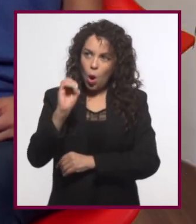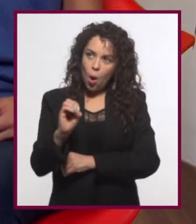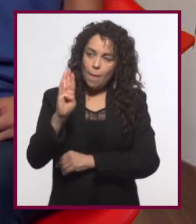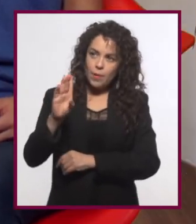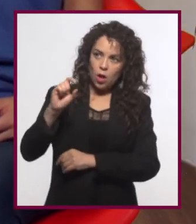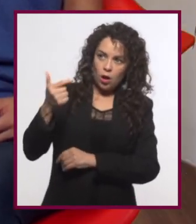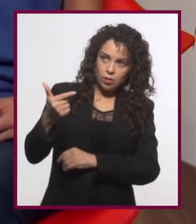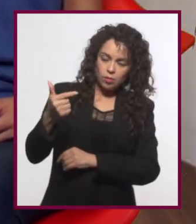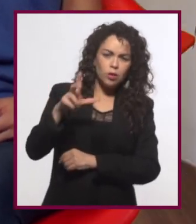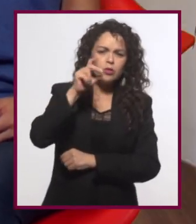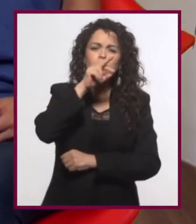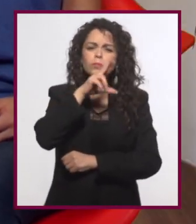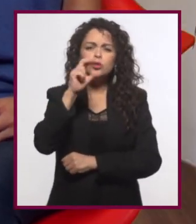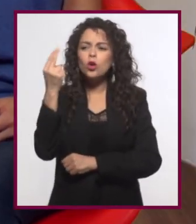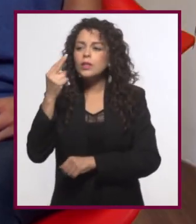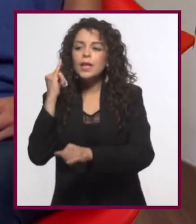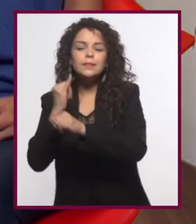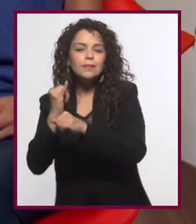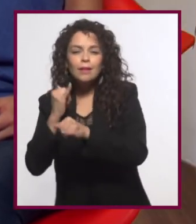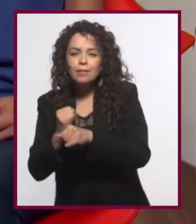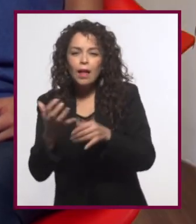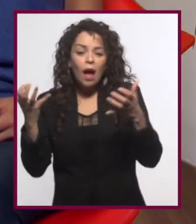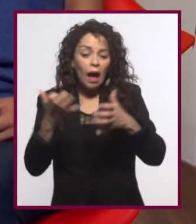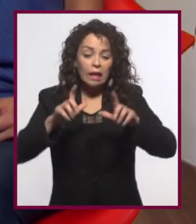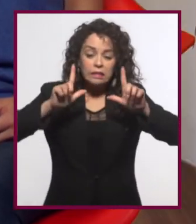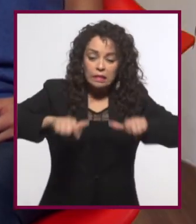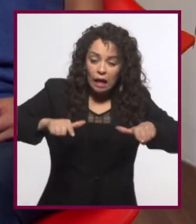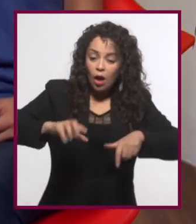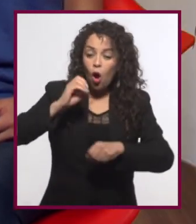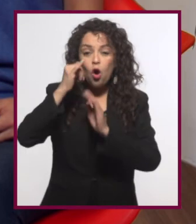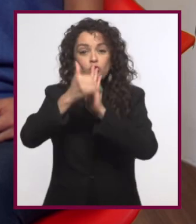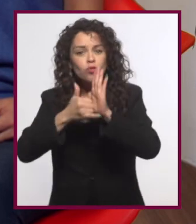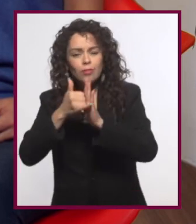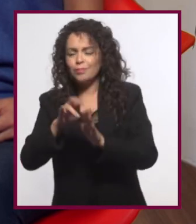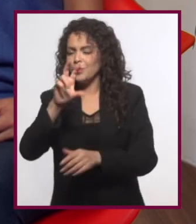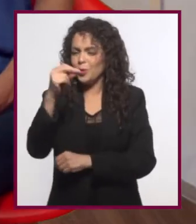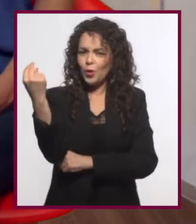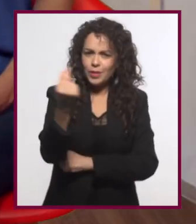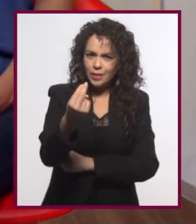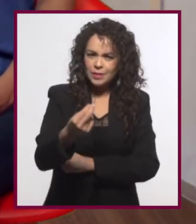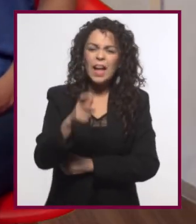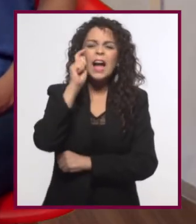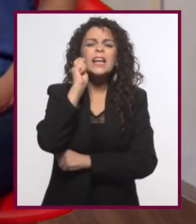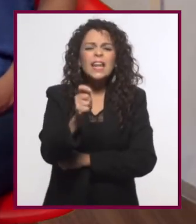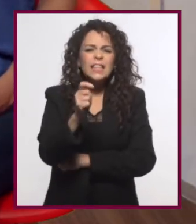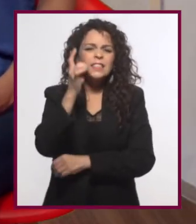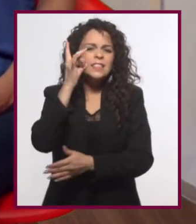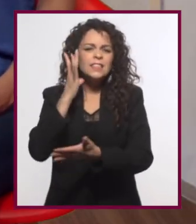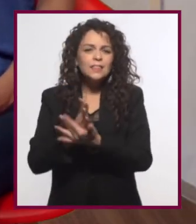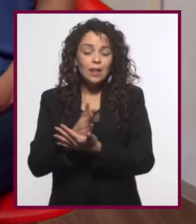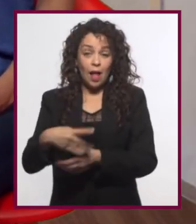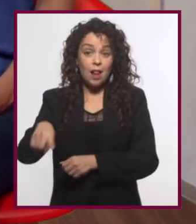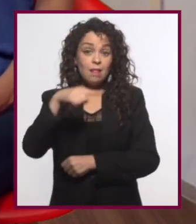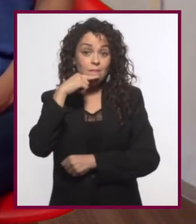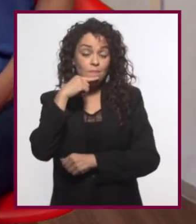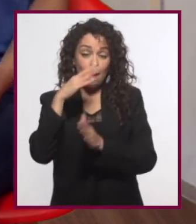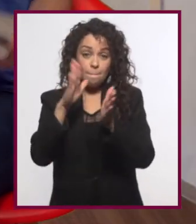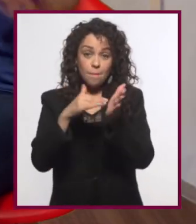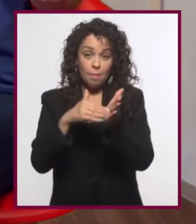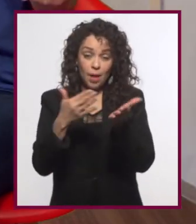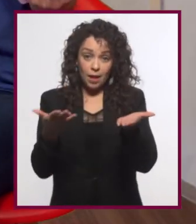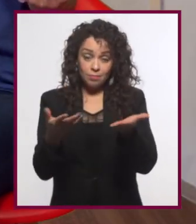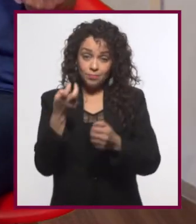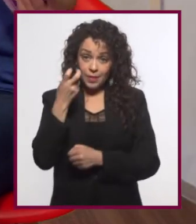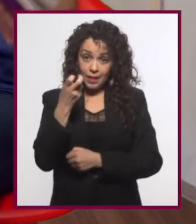preocupen, no van a tener que entrar a Internet y crearse una página web o un canal en YouTube. Lo único que tienen que hacer es tomar lápiz